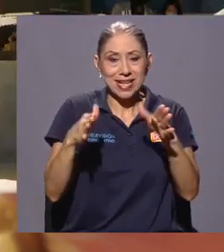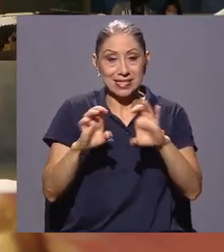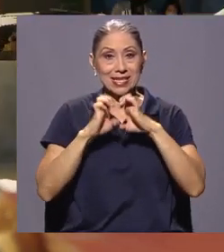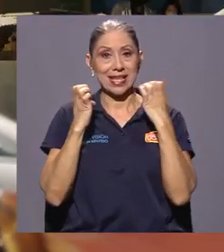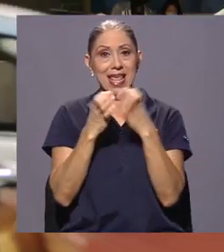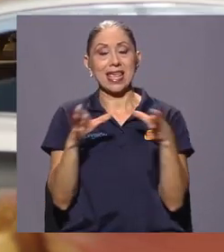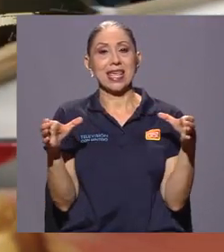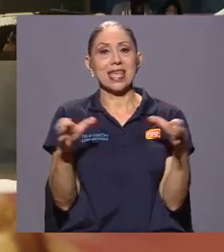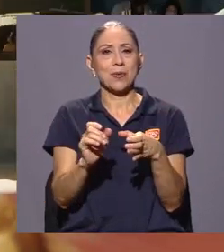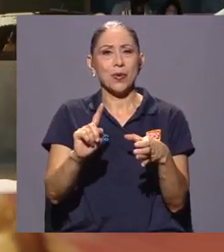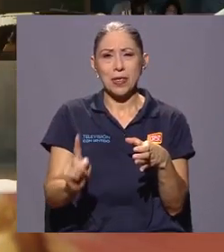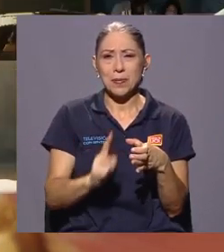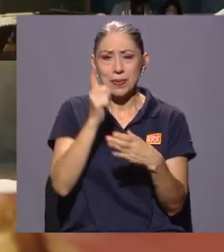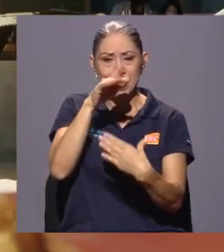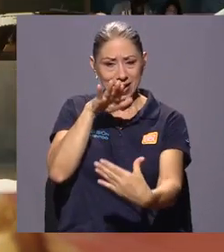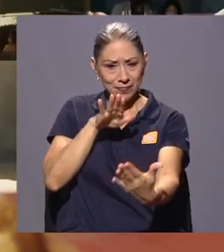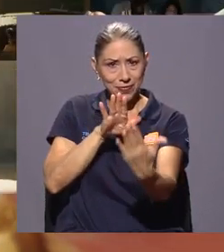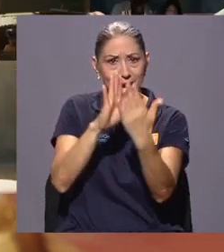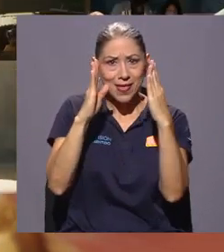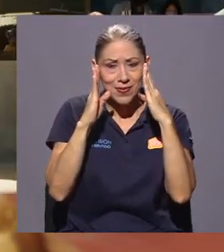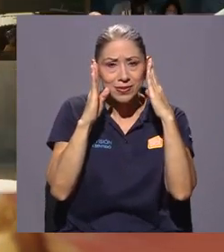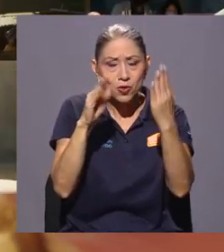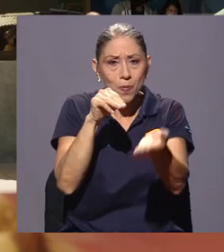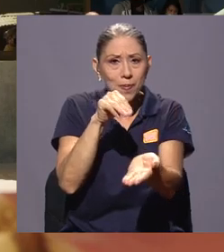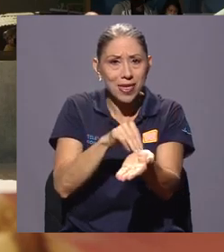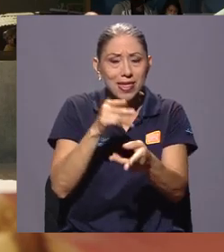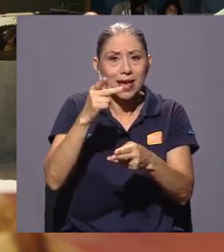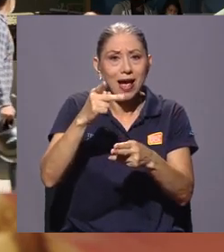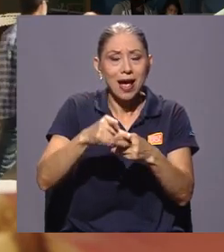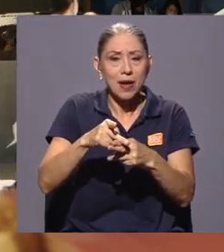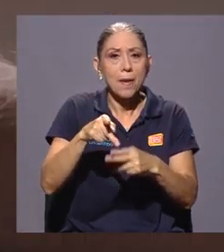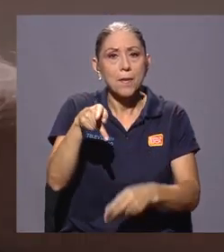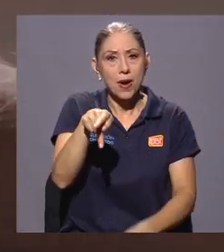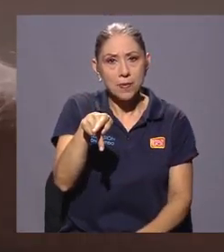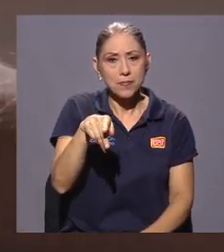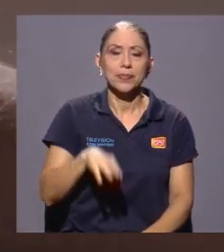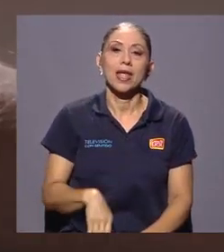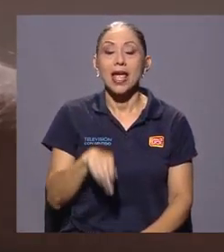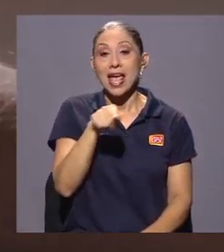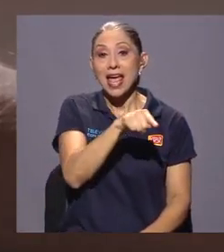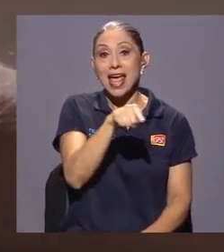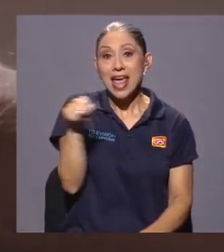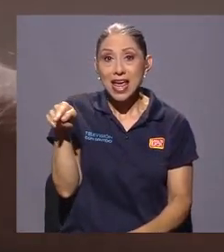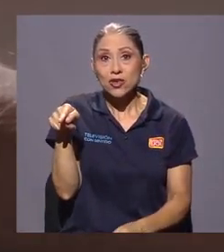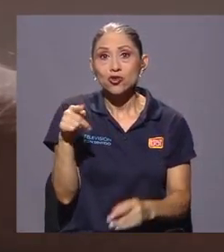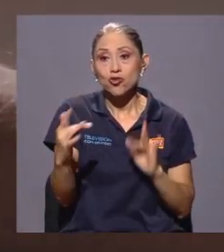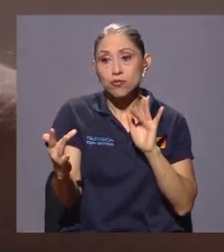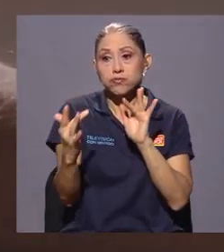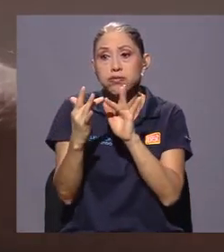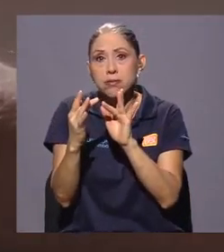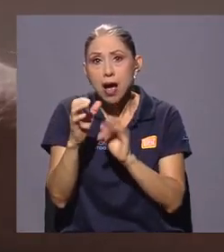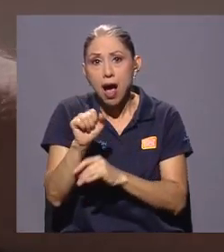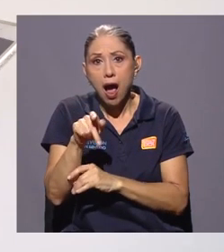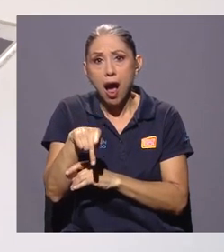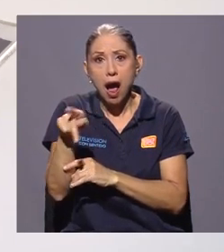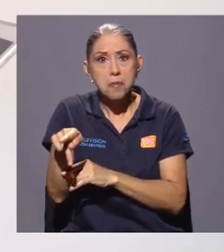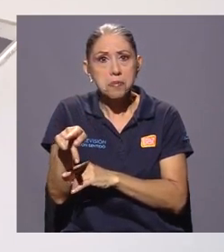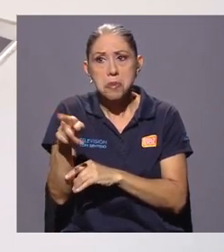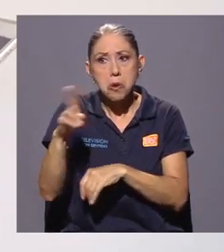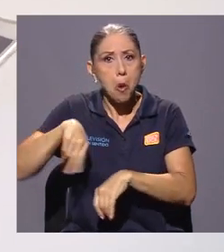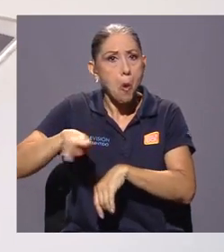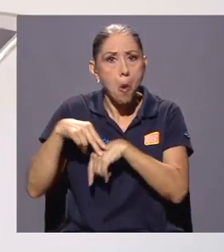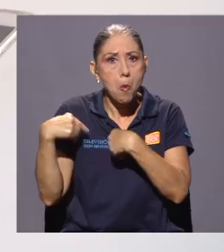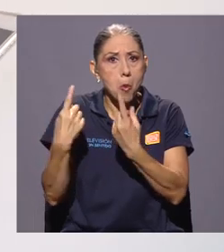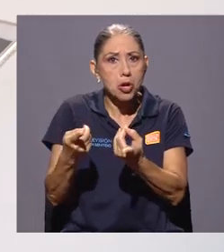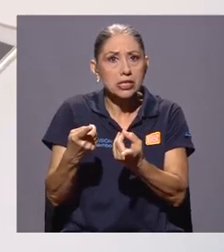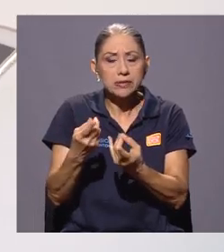conforman el equipo de primera intervención médica especializada, conocido como PRIME, recurrían a aplicaciones de mensajería comunes. Ante esta